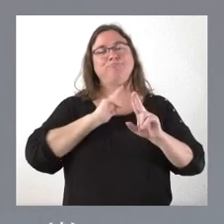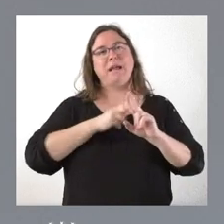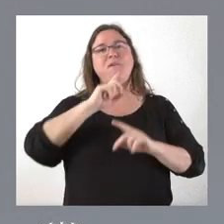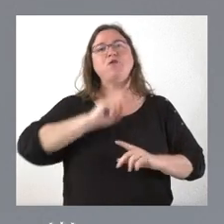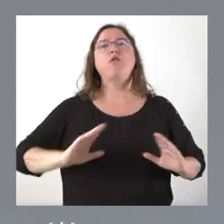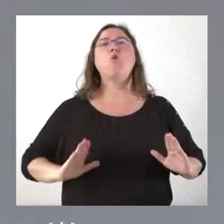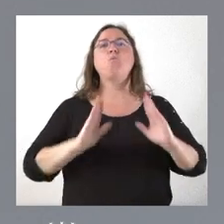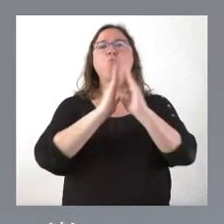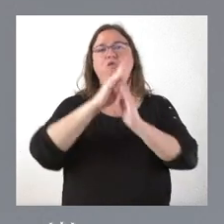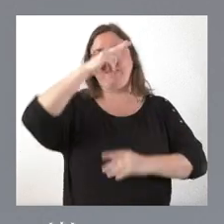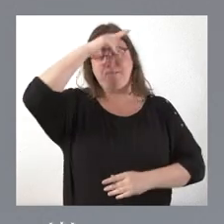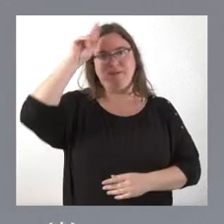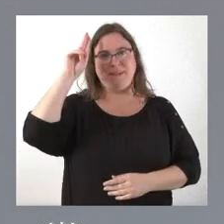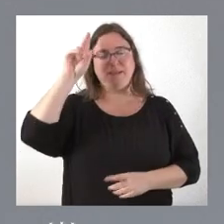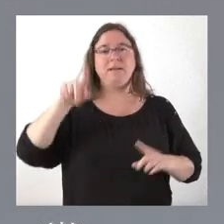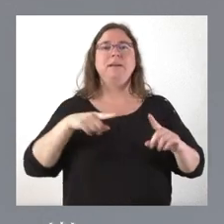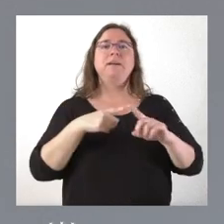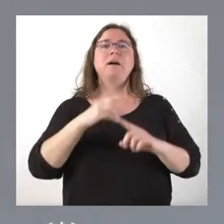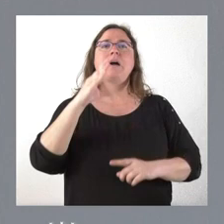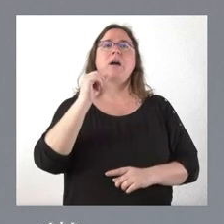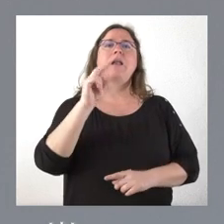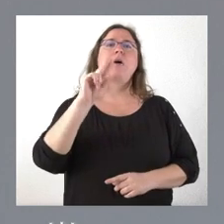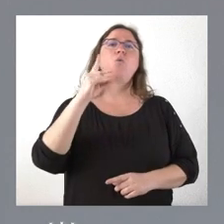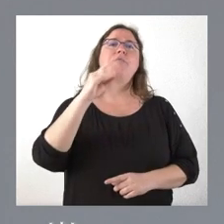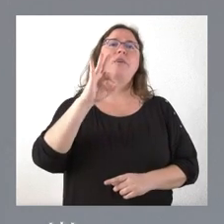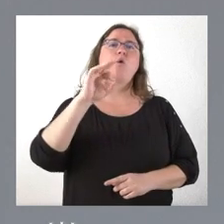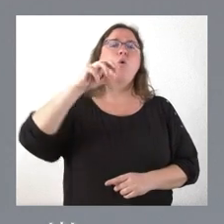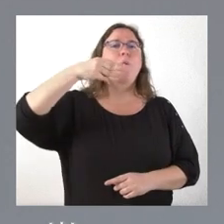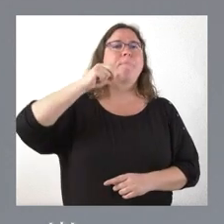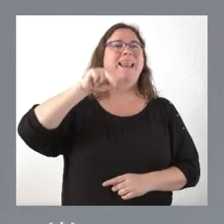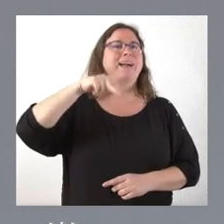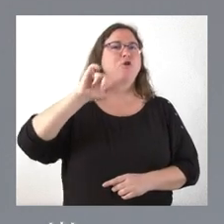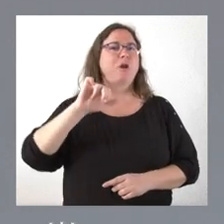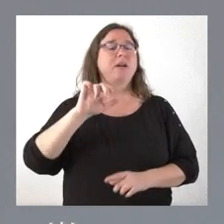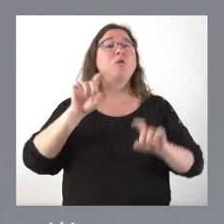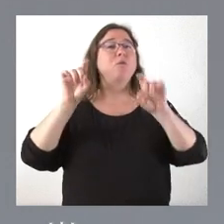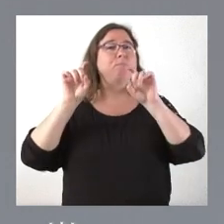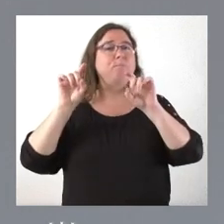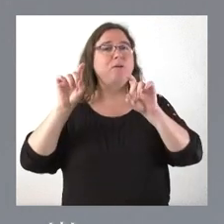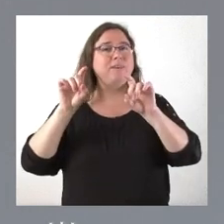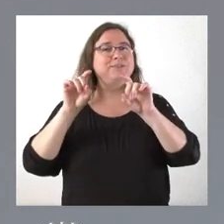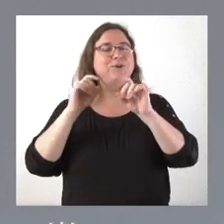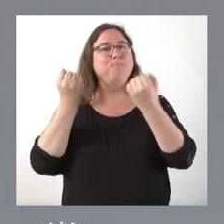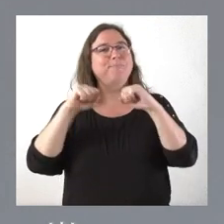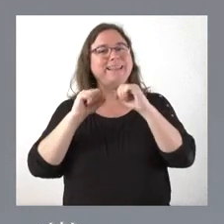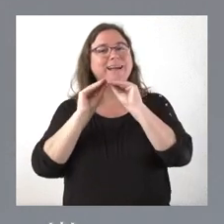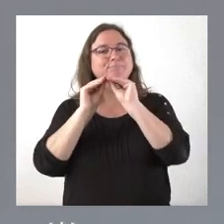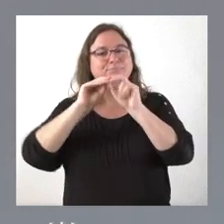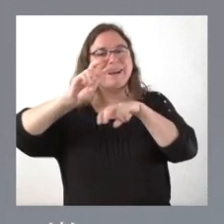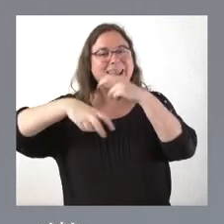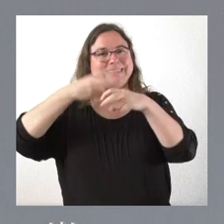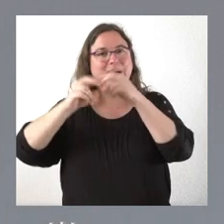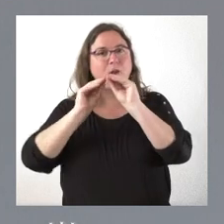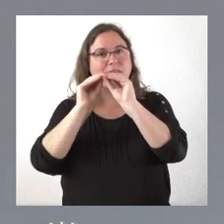Está Claudio Baragnoli, que es profesor de teoría y práctica de la restauración, pero sobre todo es un